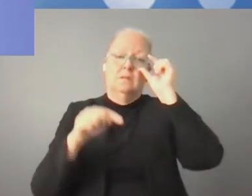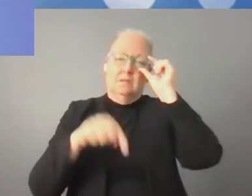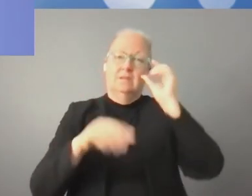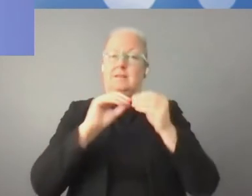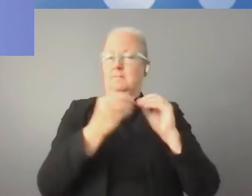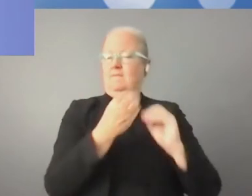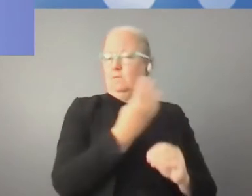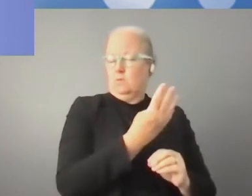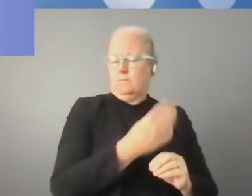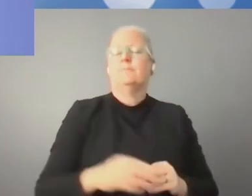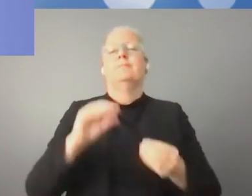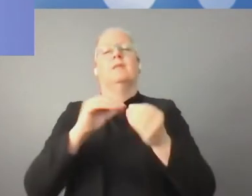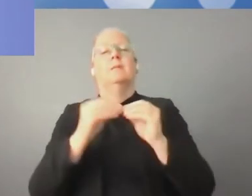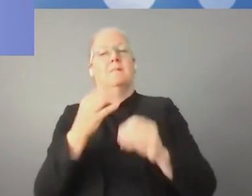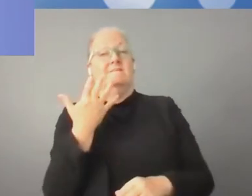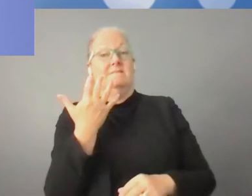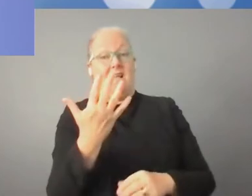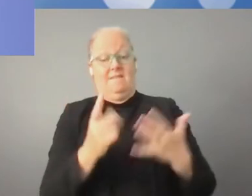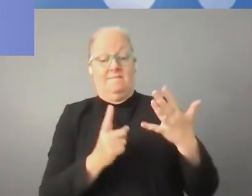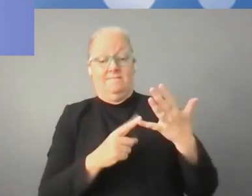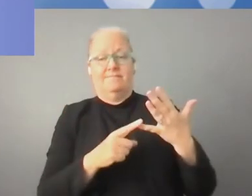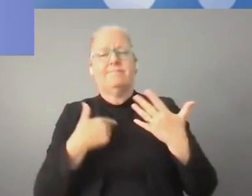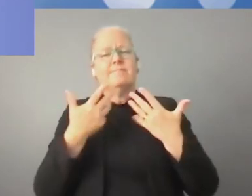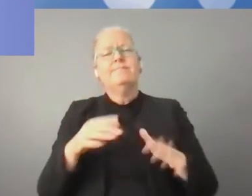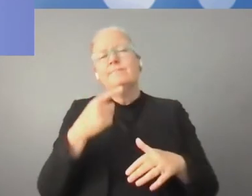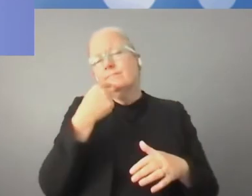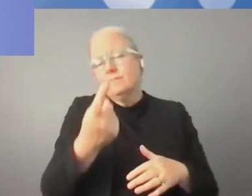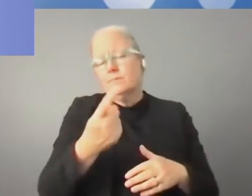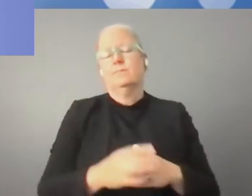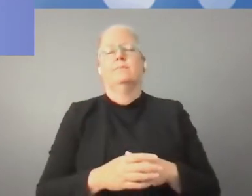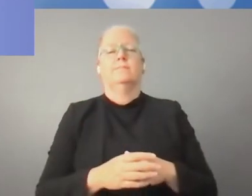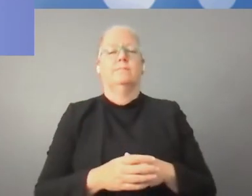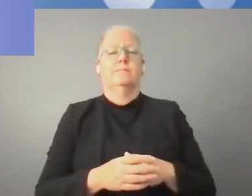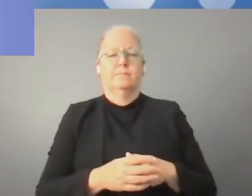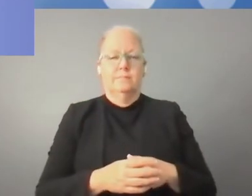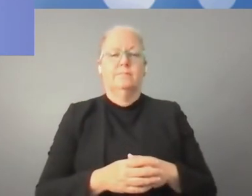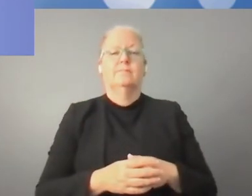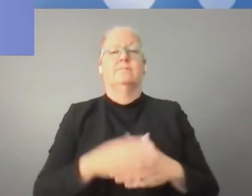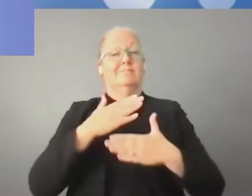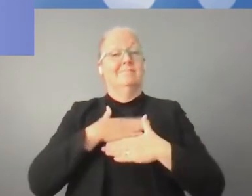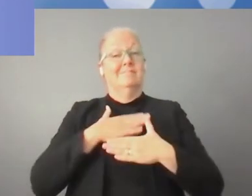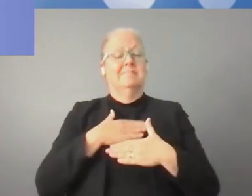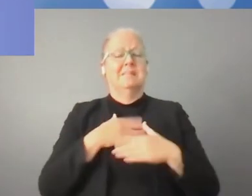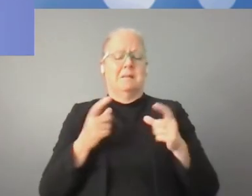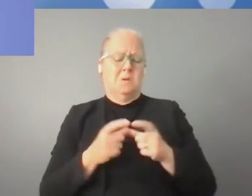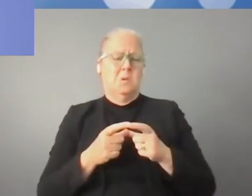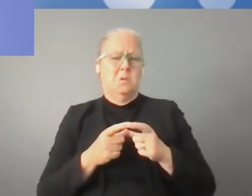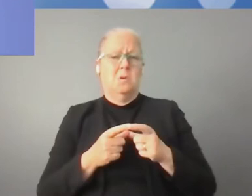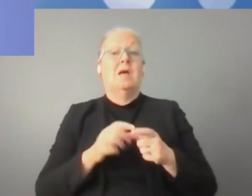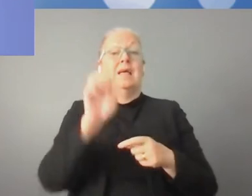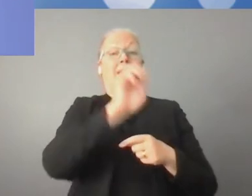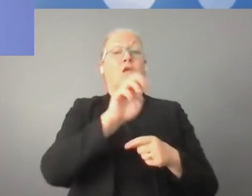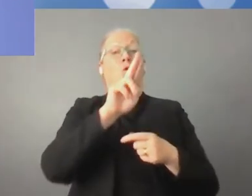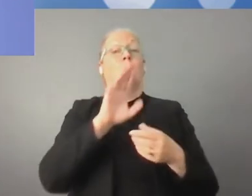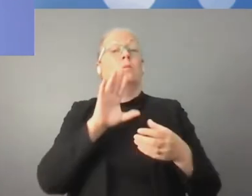cuatro ciudades de nuestro país estén totalmente, tengan cobertura con la tecnología 5G.